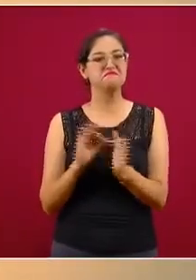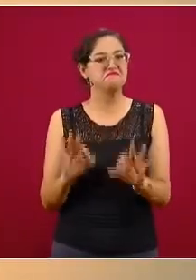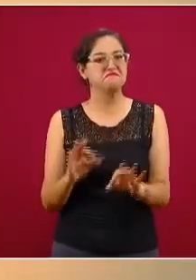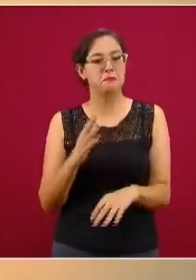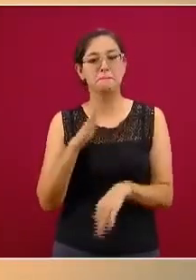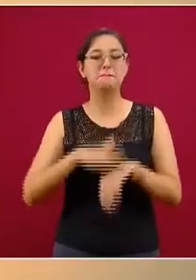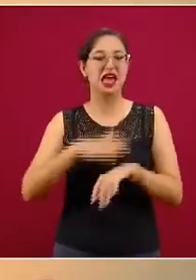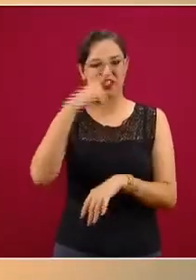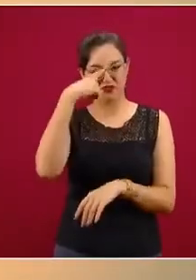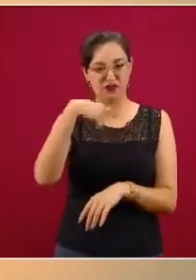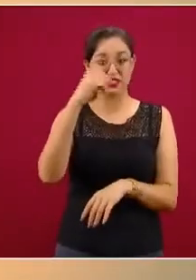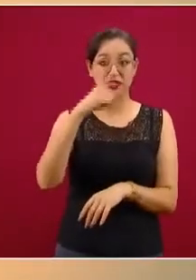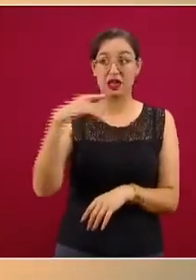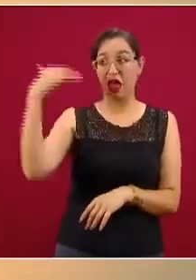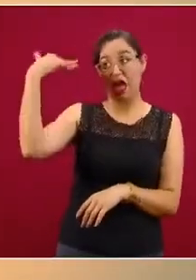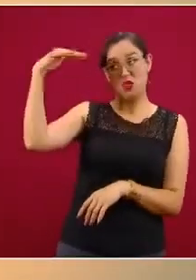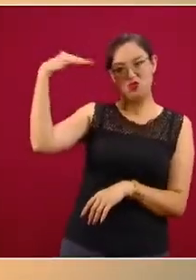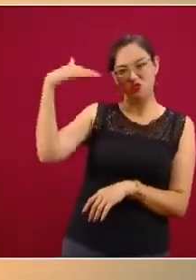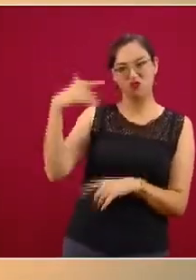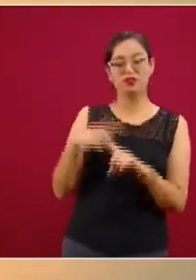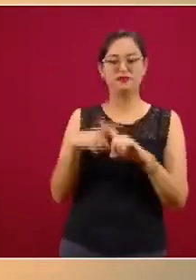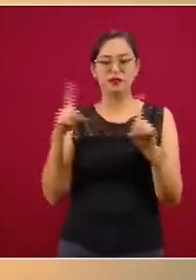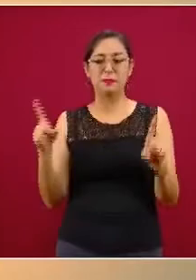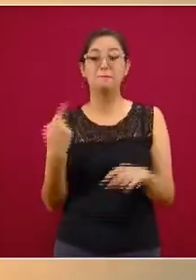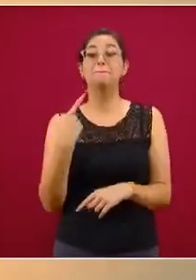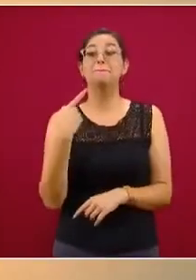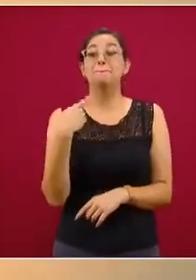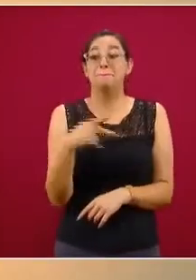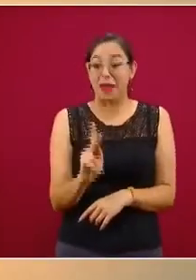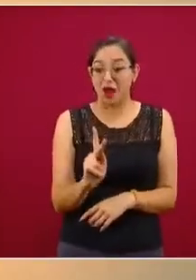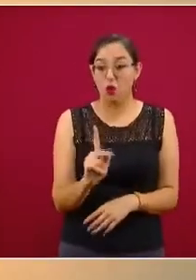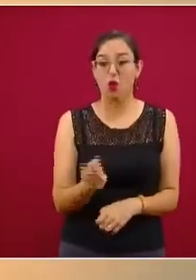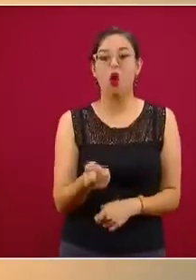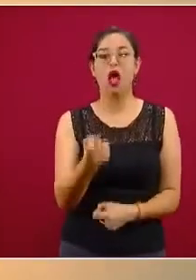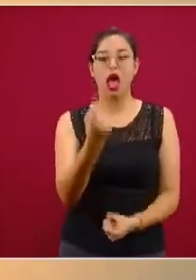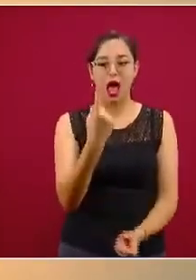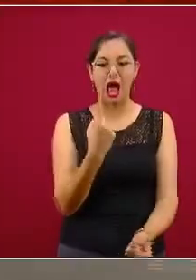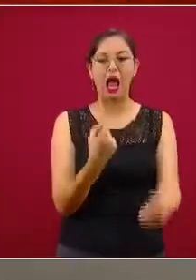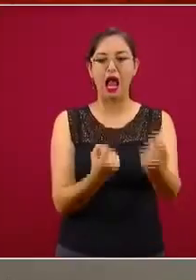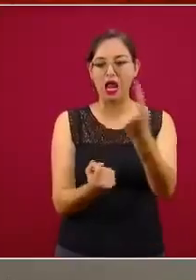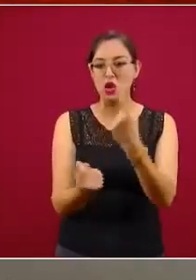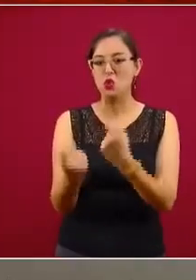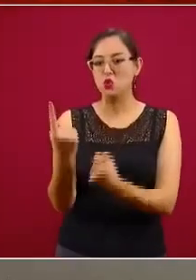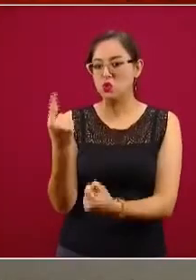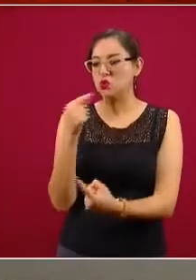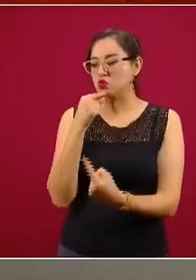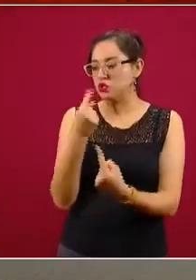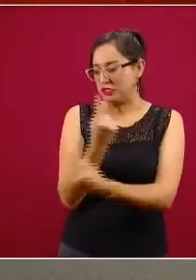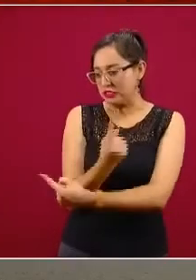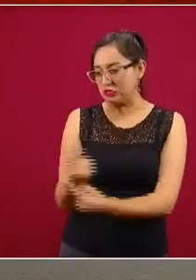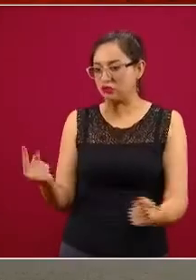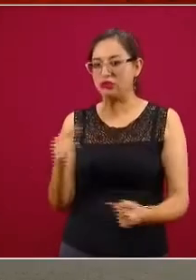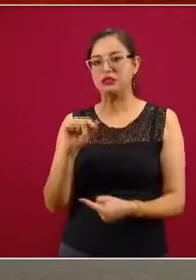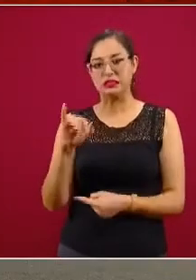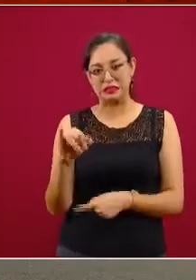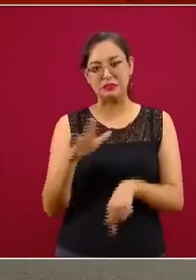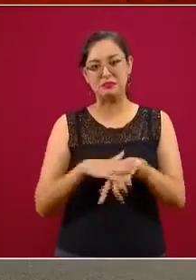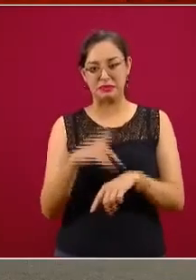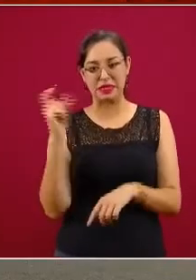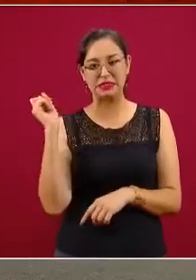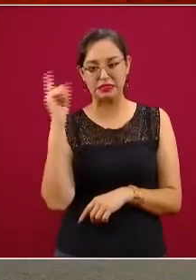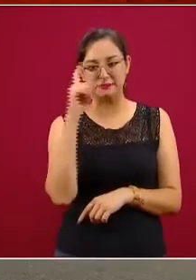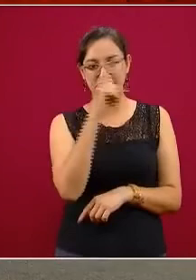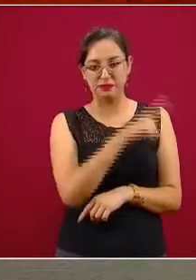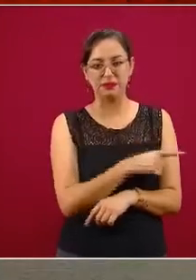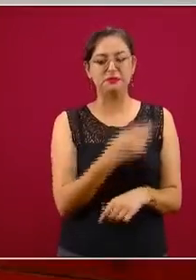así, tenemos casos. Hice una presentación, son cuatro diapositivas, si me permiten, y las